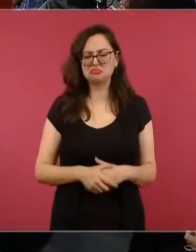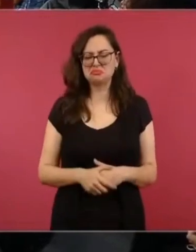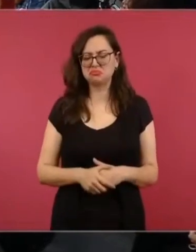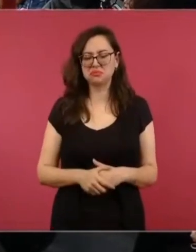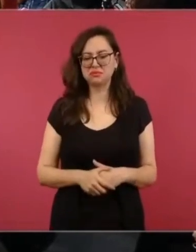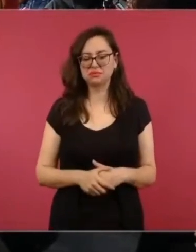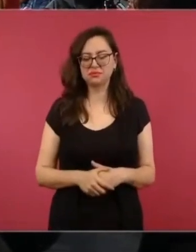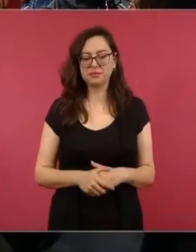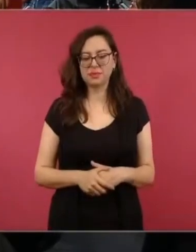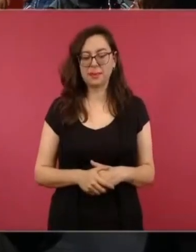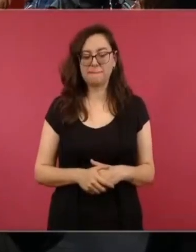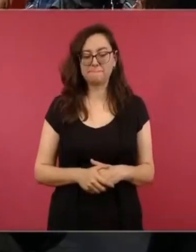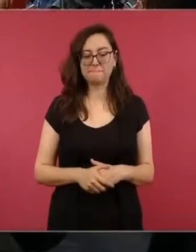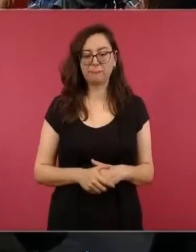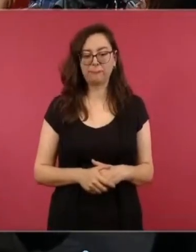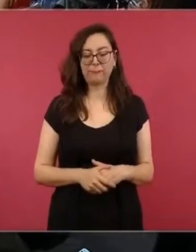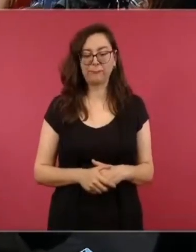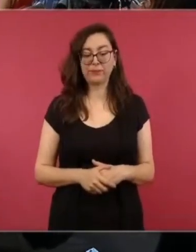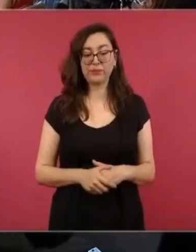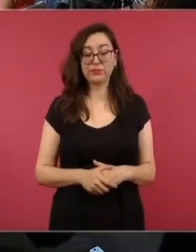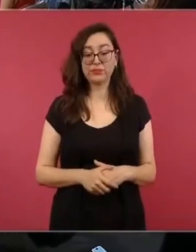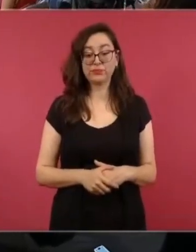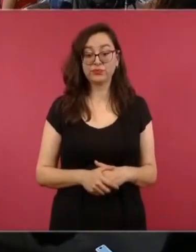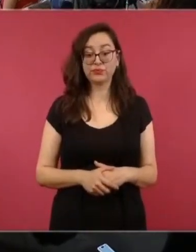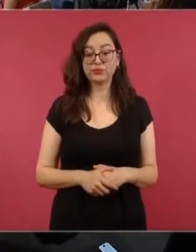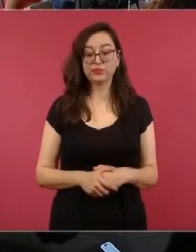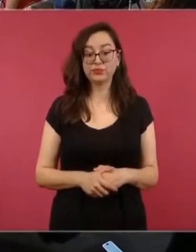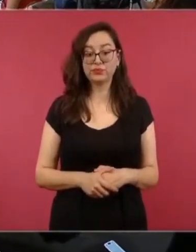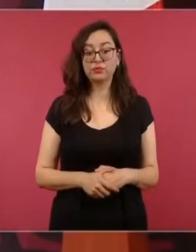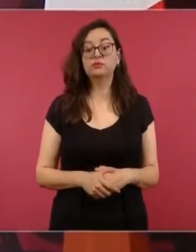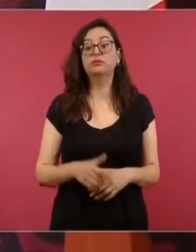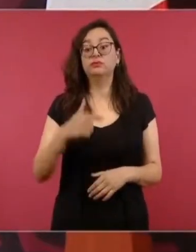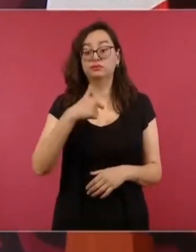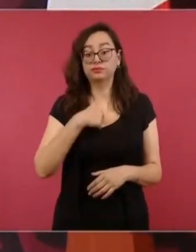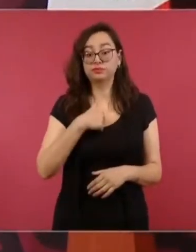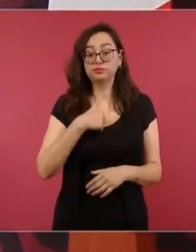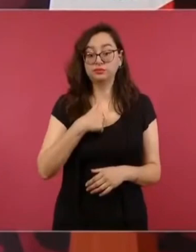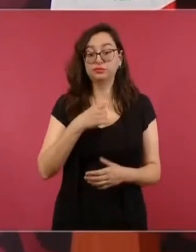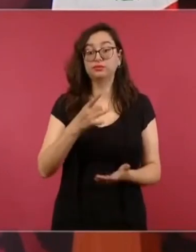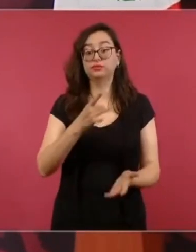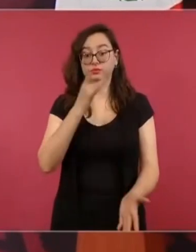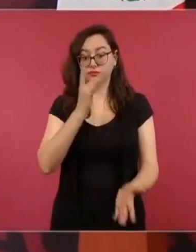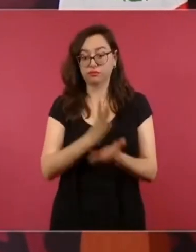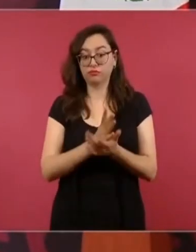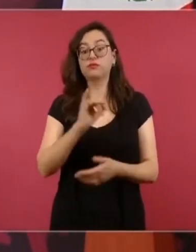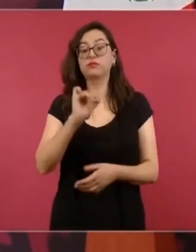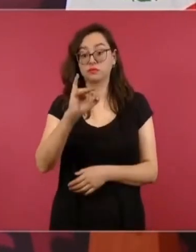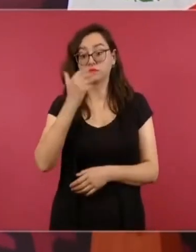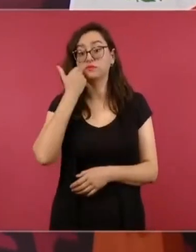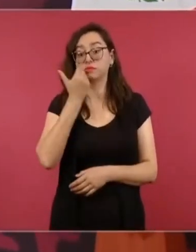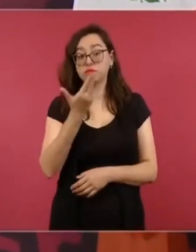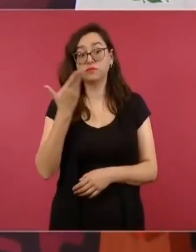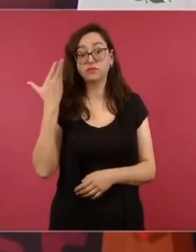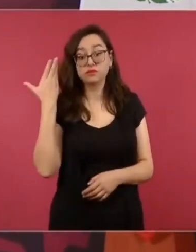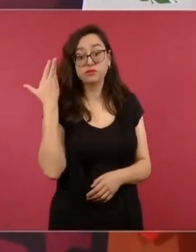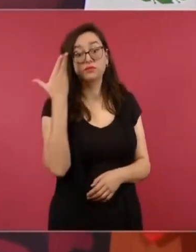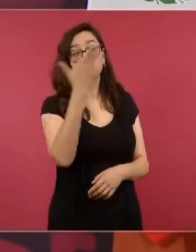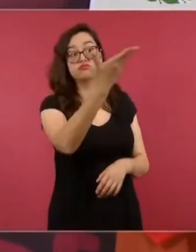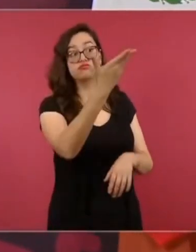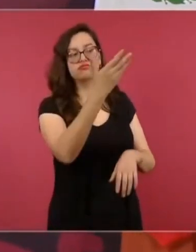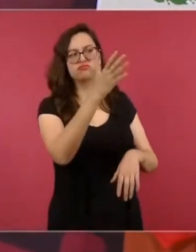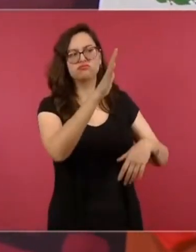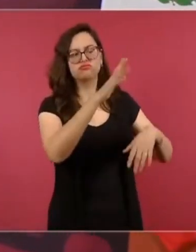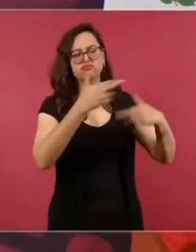La única cosa es pedirle al Departamento de Estados Unidos que revise lo de